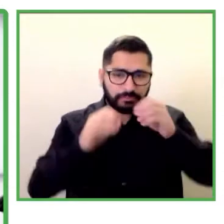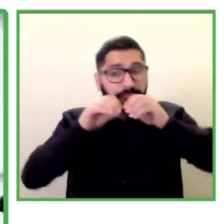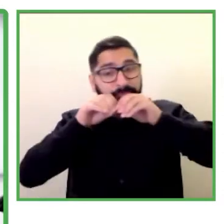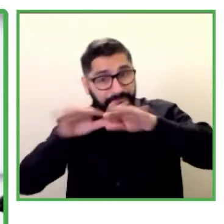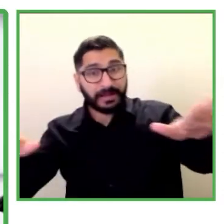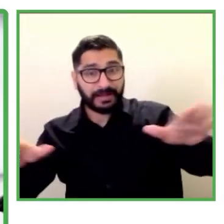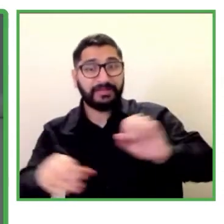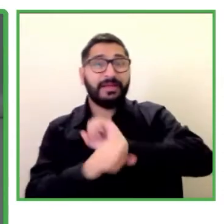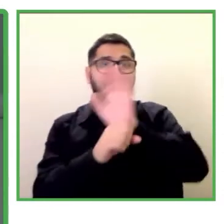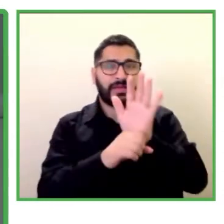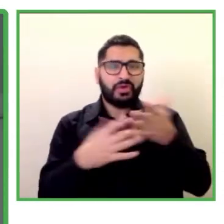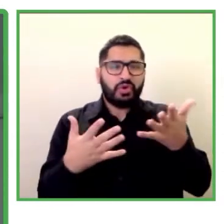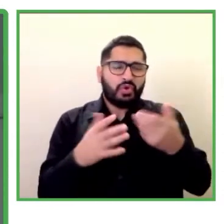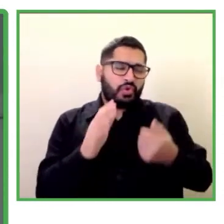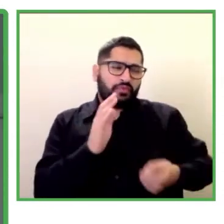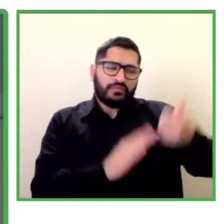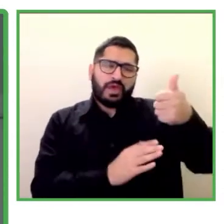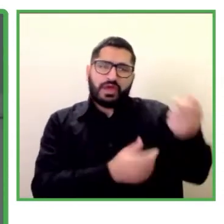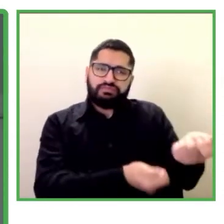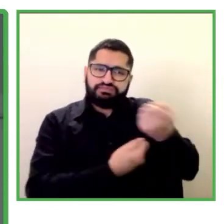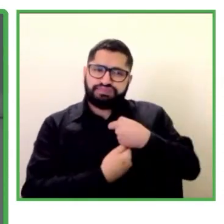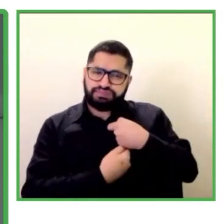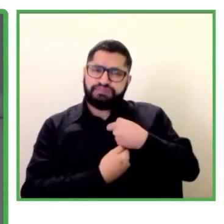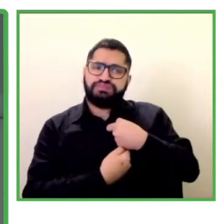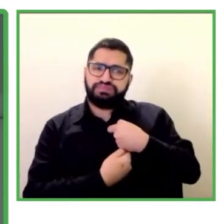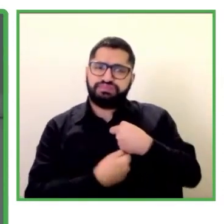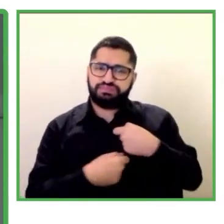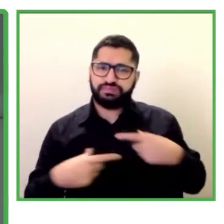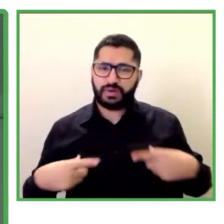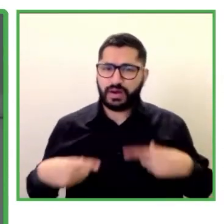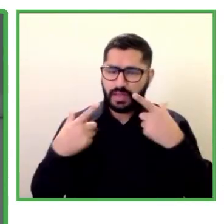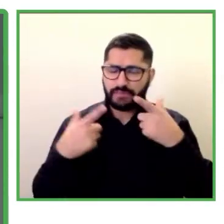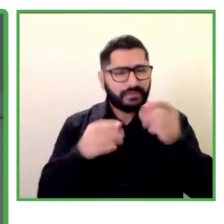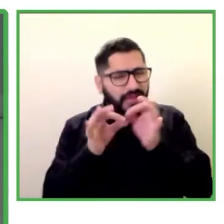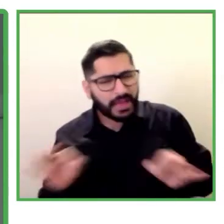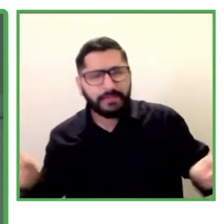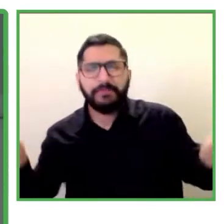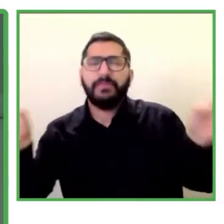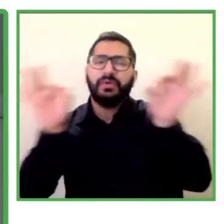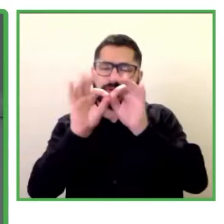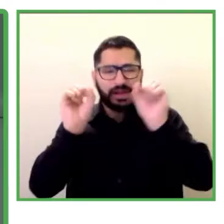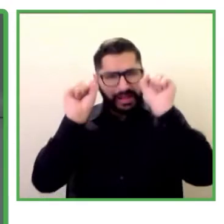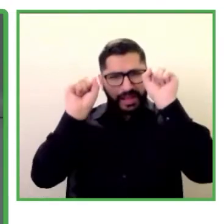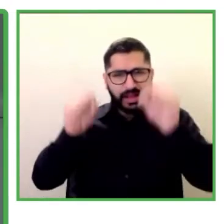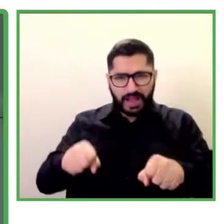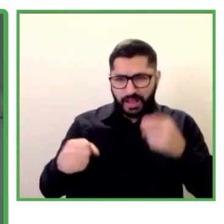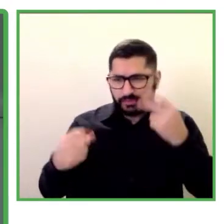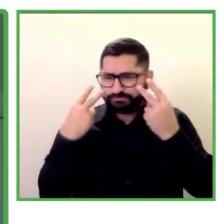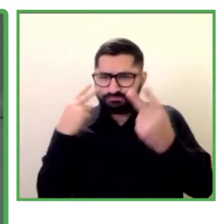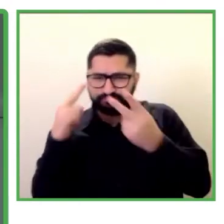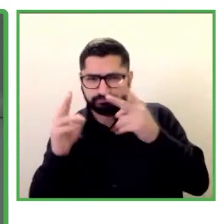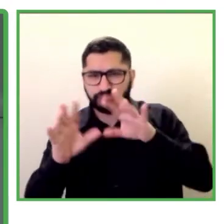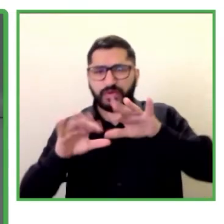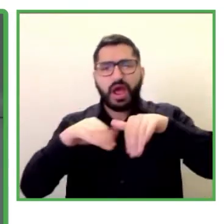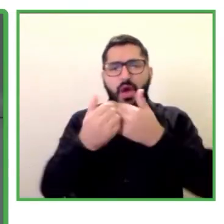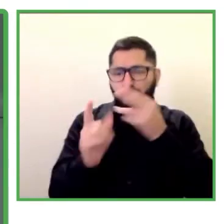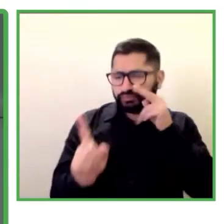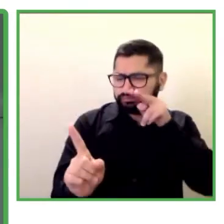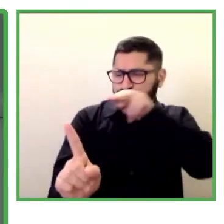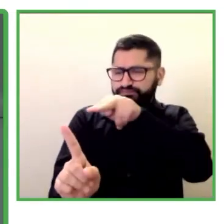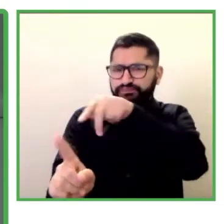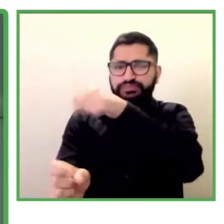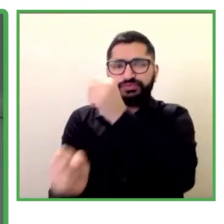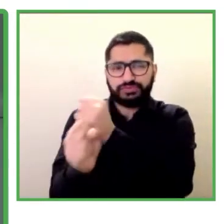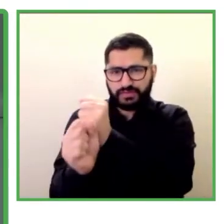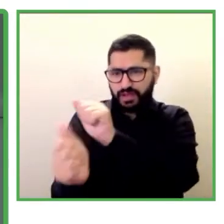Es muy importante que podamos dar una visión y acompañar esta importante iniciativa de la Red de